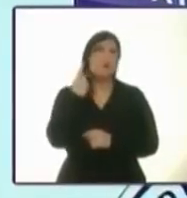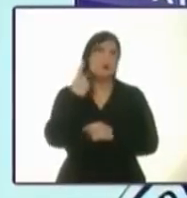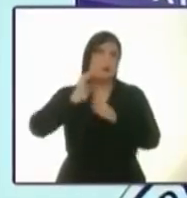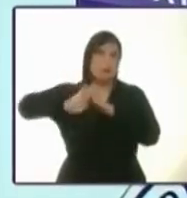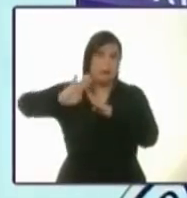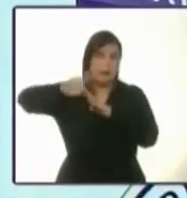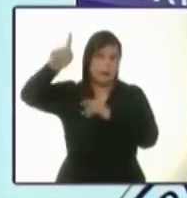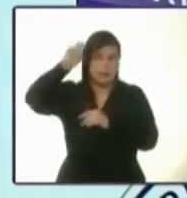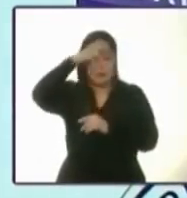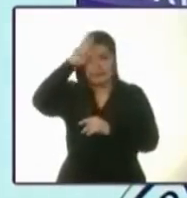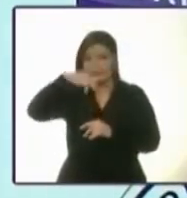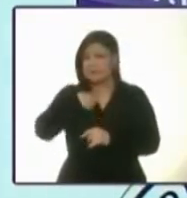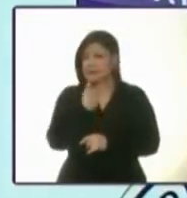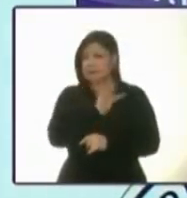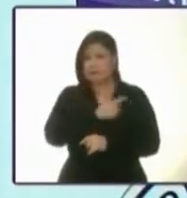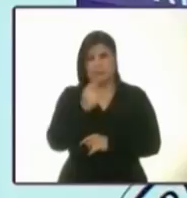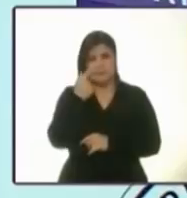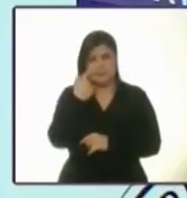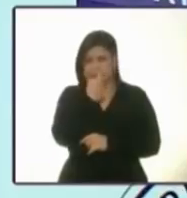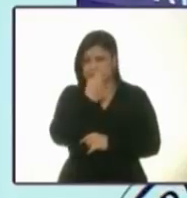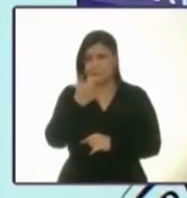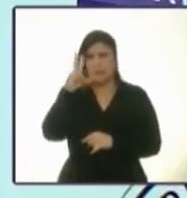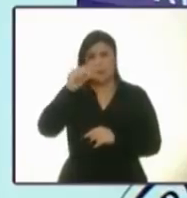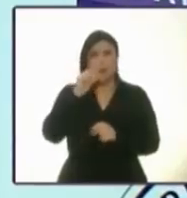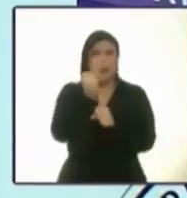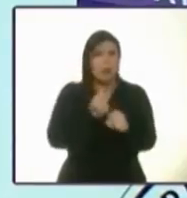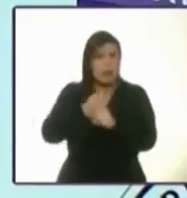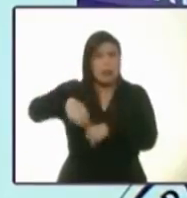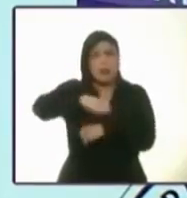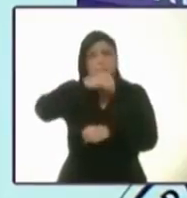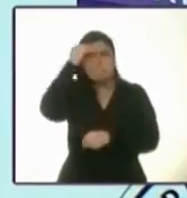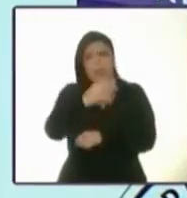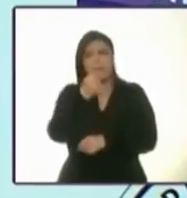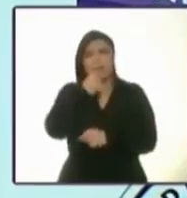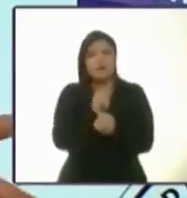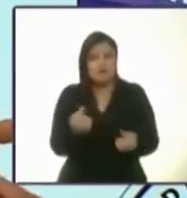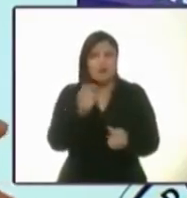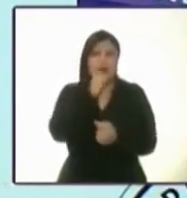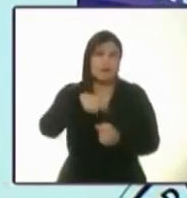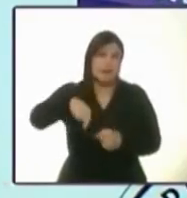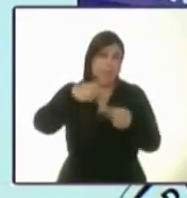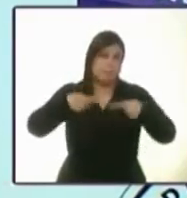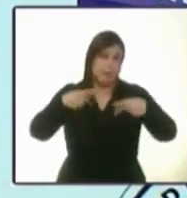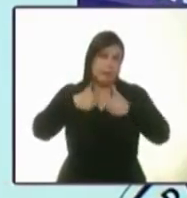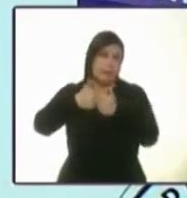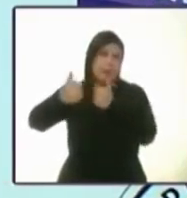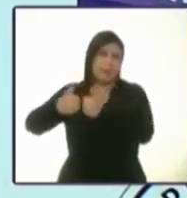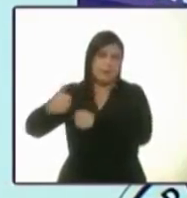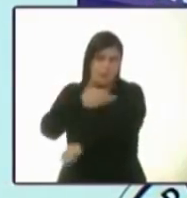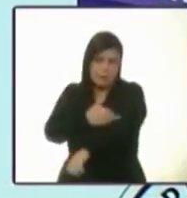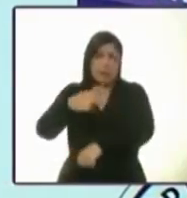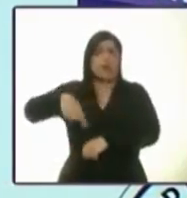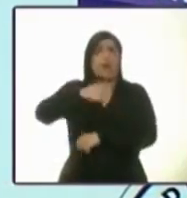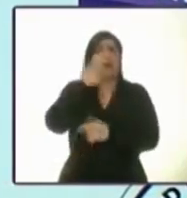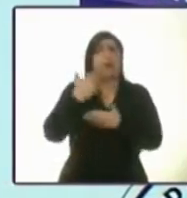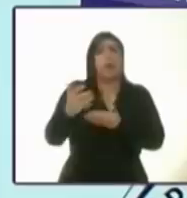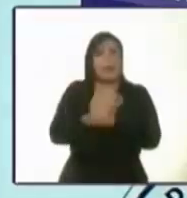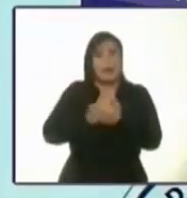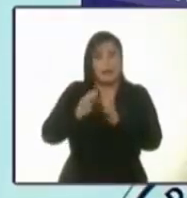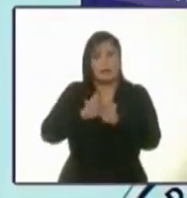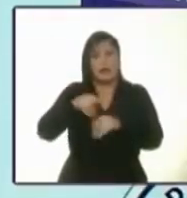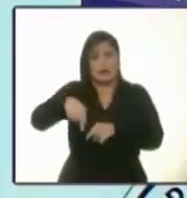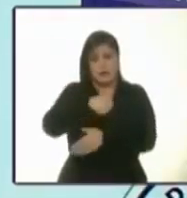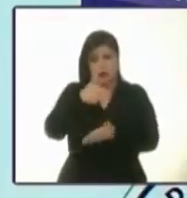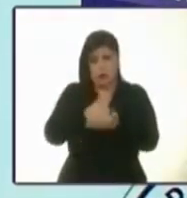está separando familias, que está lastimando a nuestros niños, y lo hago porque todos los que estamos hoy aquí aspiramos a gobernar esta ciudad, pero a esta